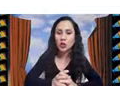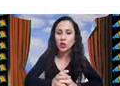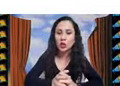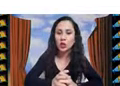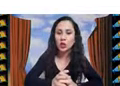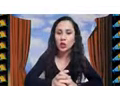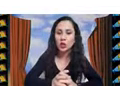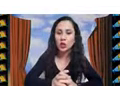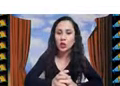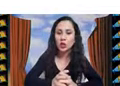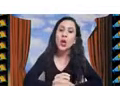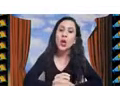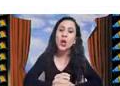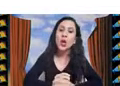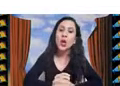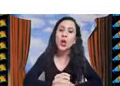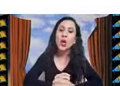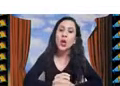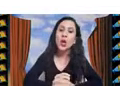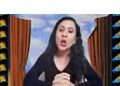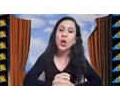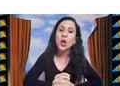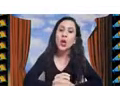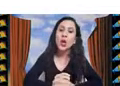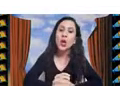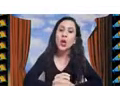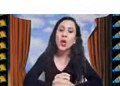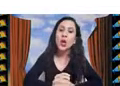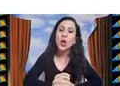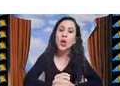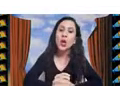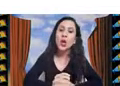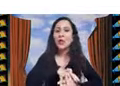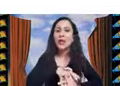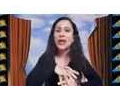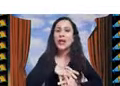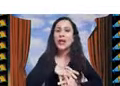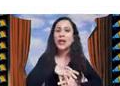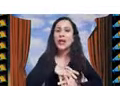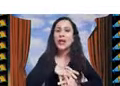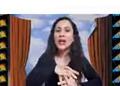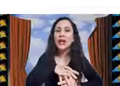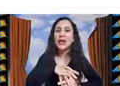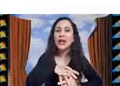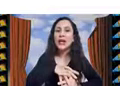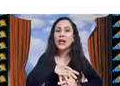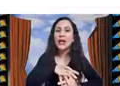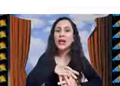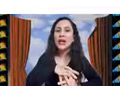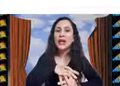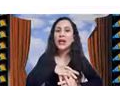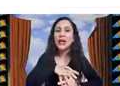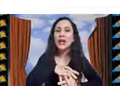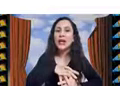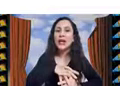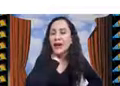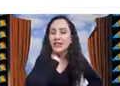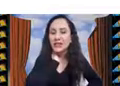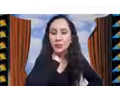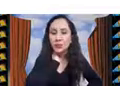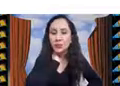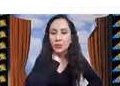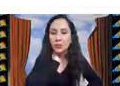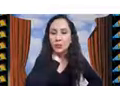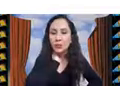haya seleccionado no puede ser mayor que una variable W, que digamos es el